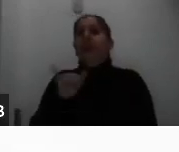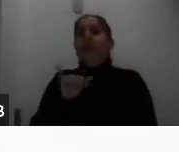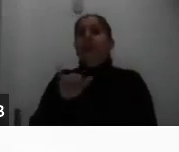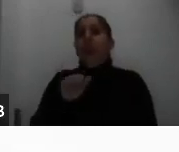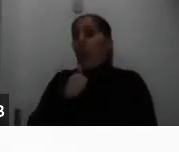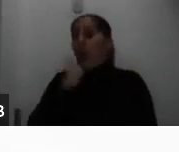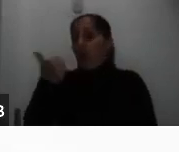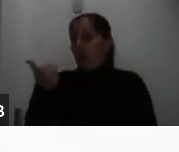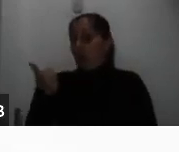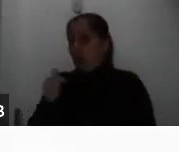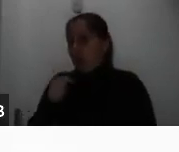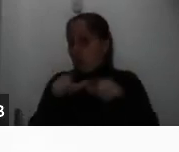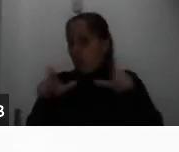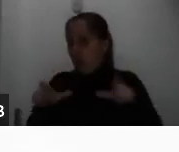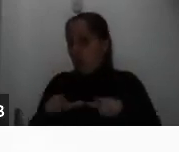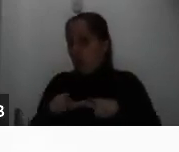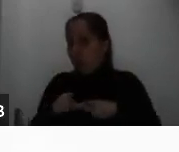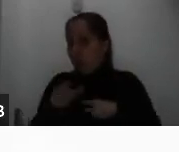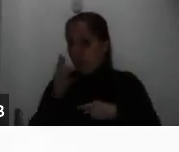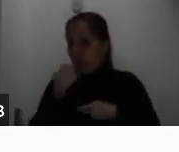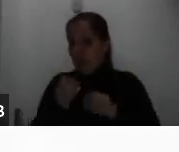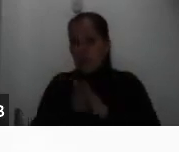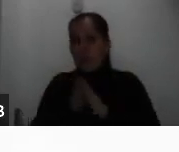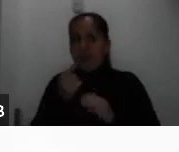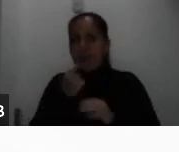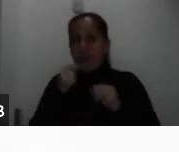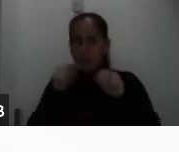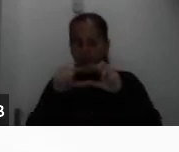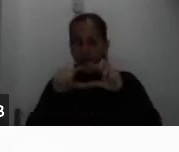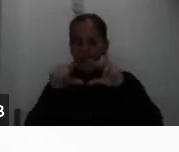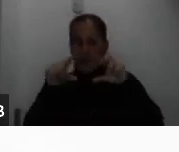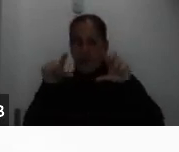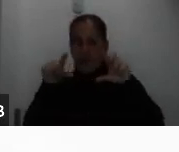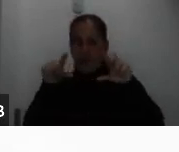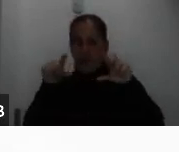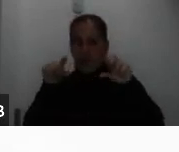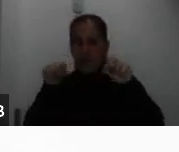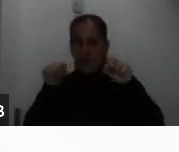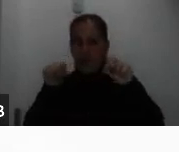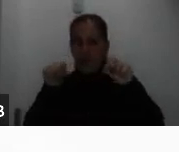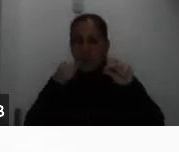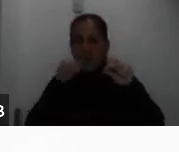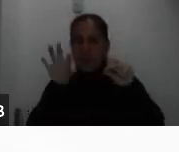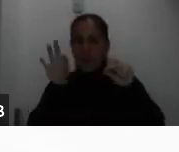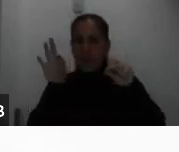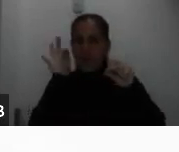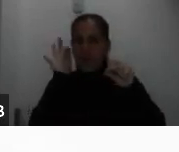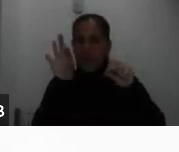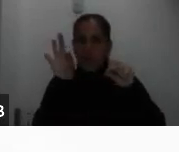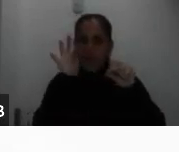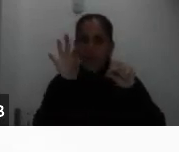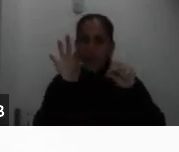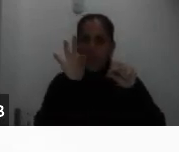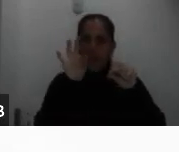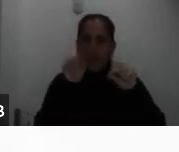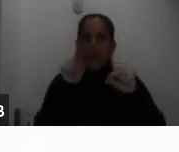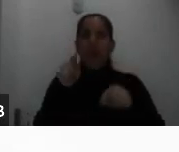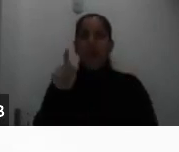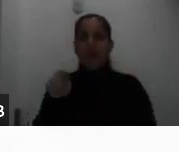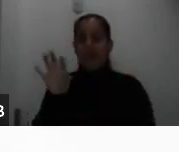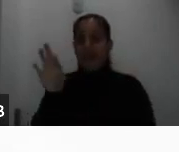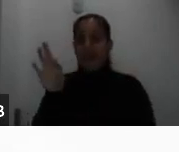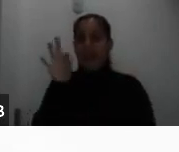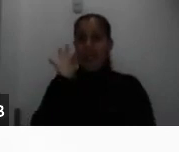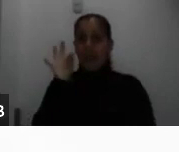otros espacios de la solicitud tiene un recuadro que les permite a ustedes seleccionar si ustedes no seleccionan este